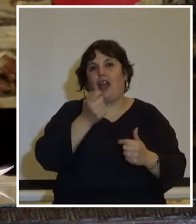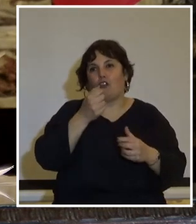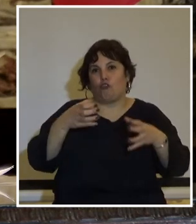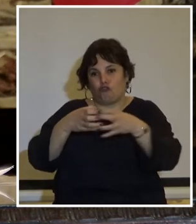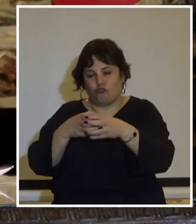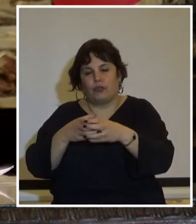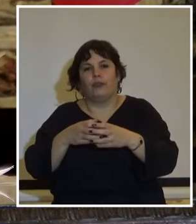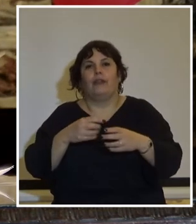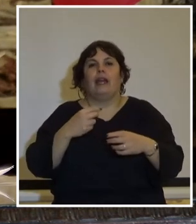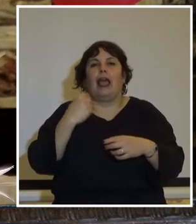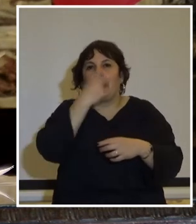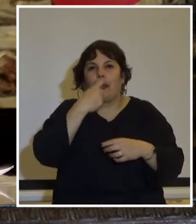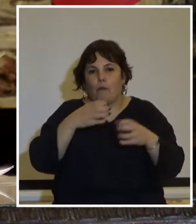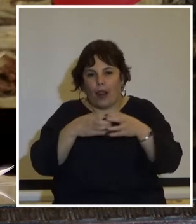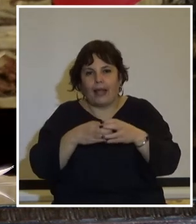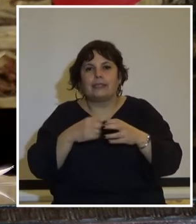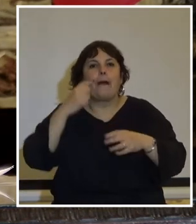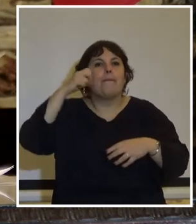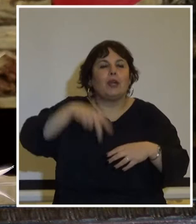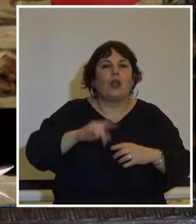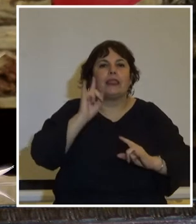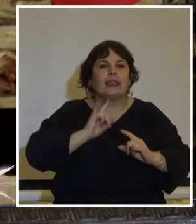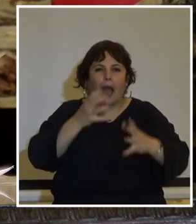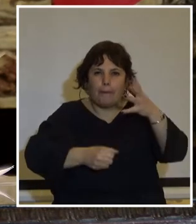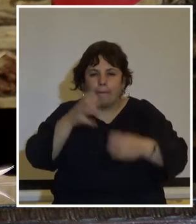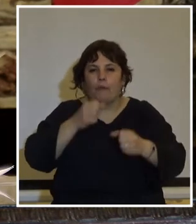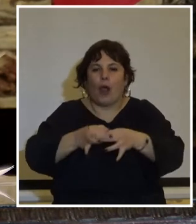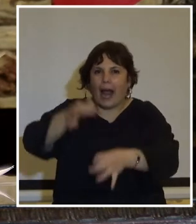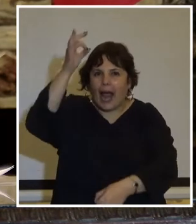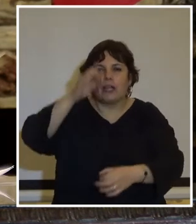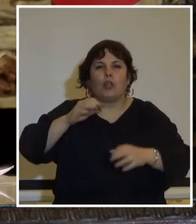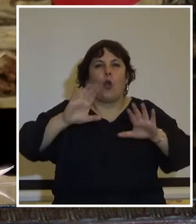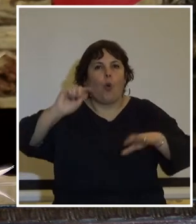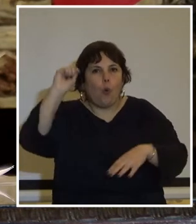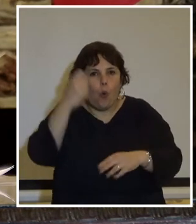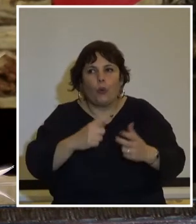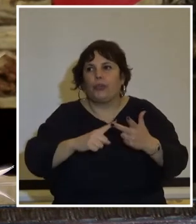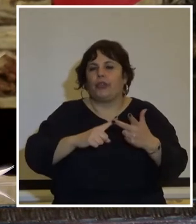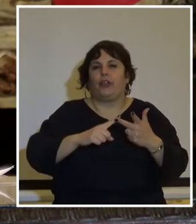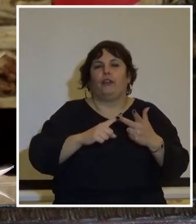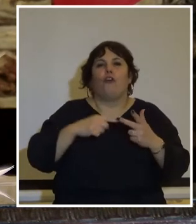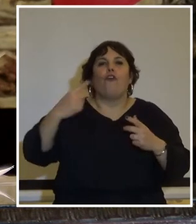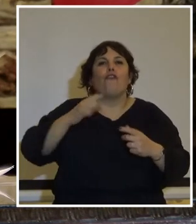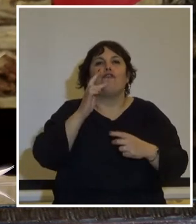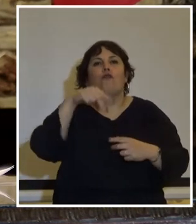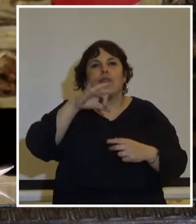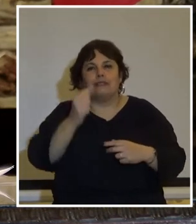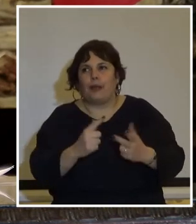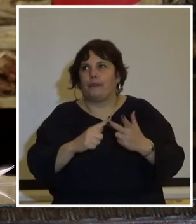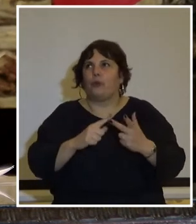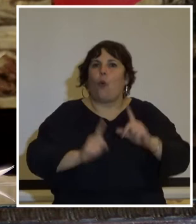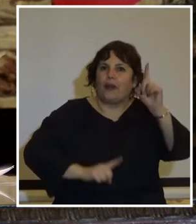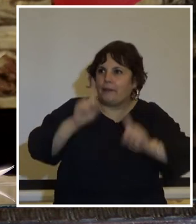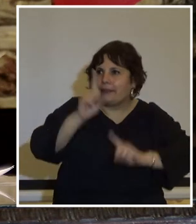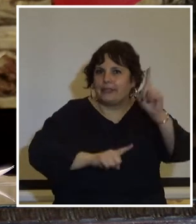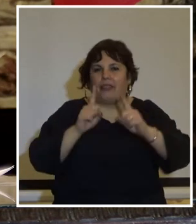remolacheros peones de tambo y cañeros la huelga de UTE la huelga de Funza la universidad y